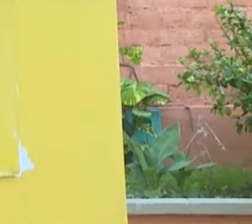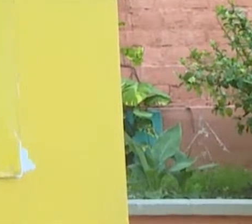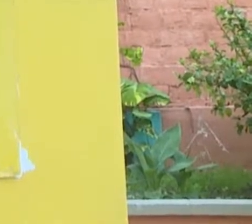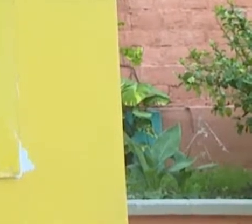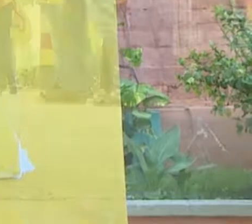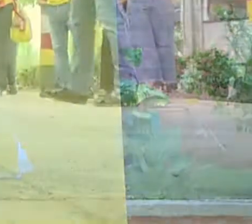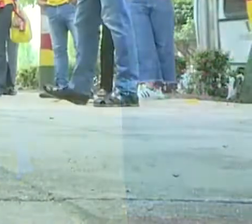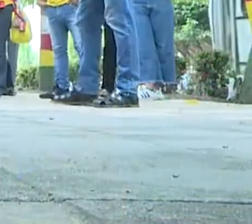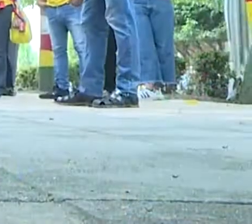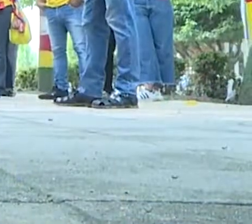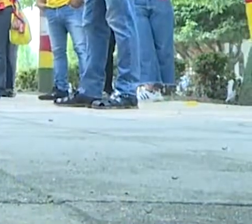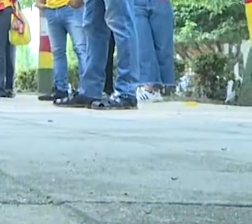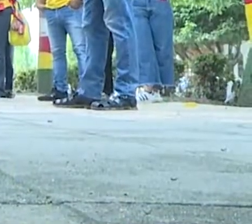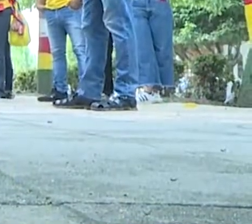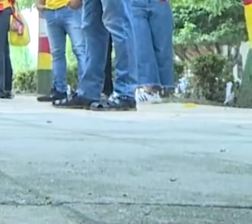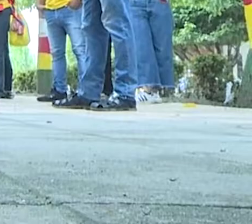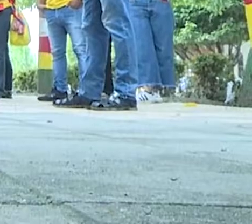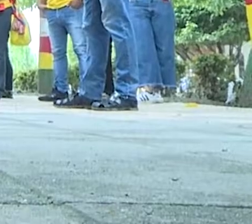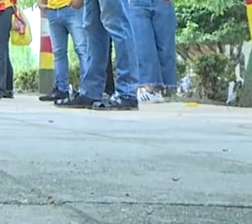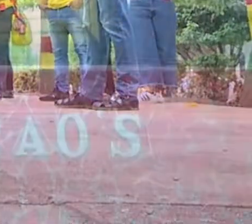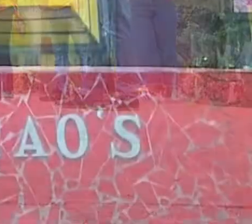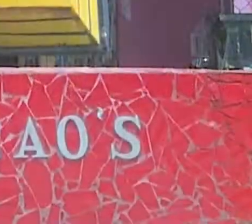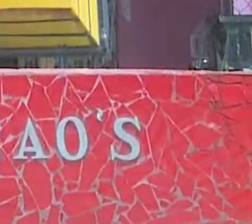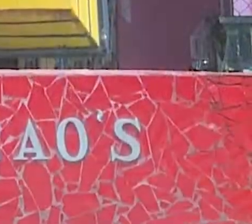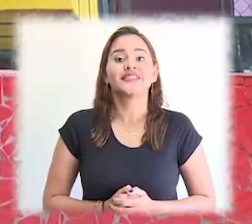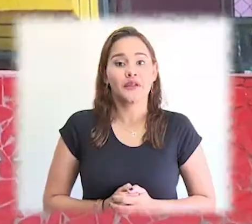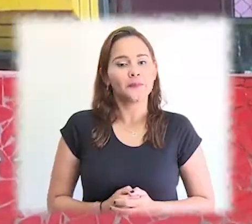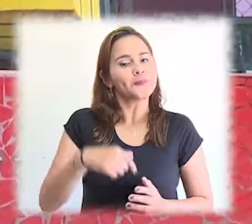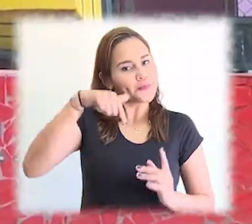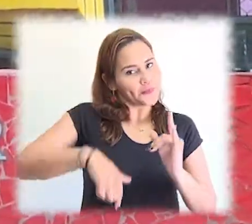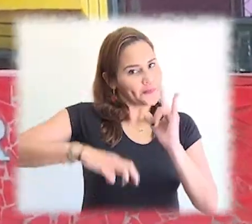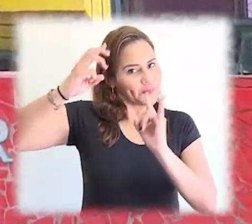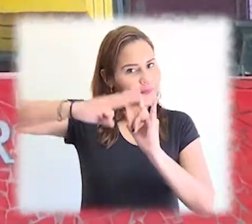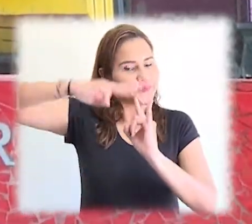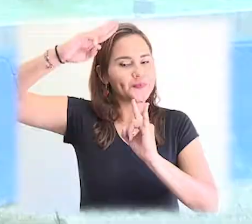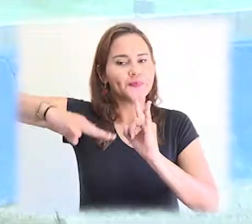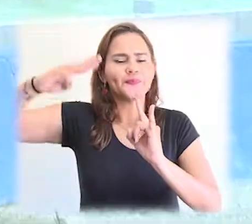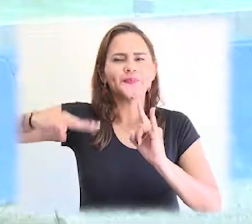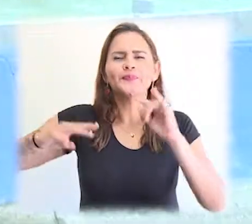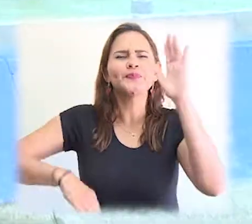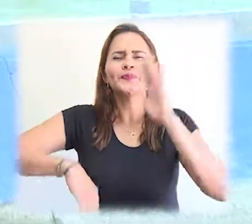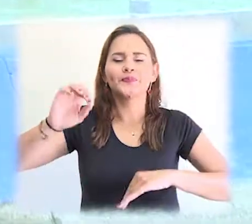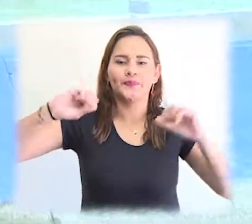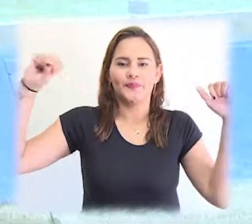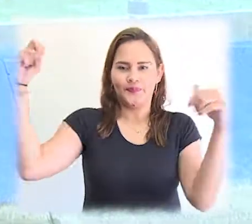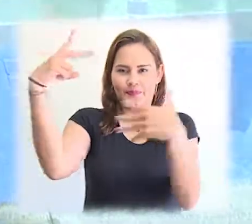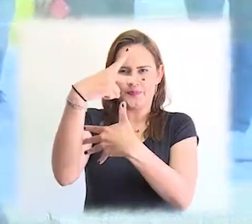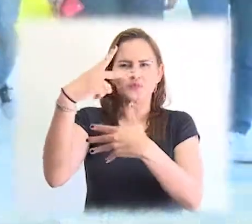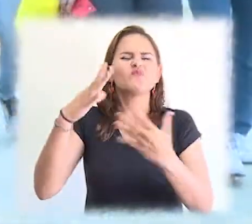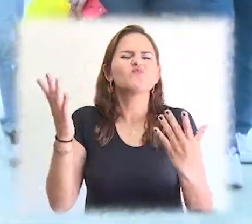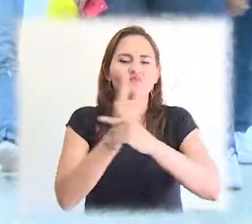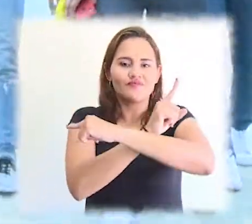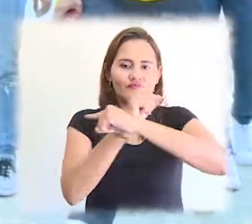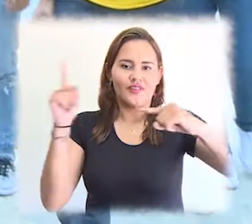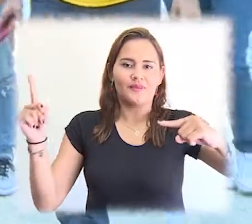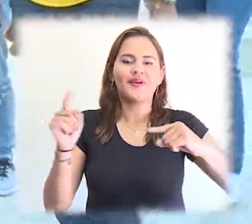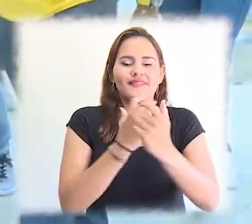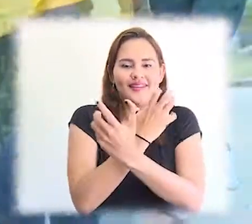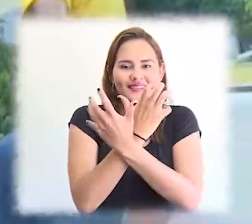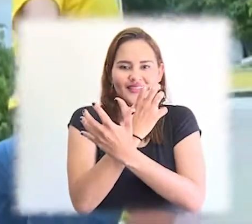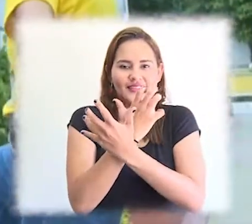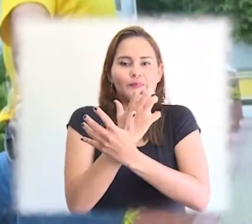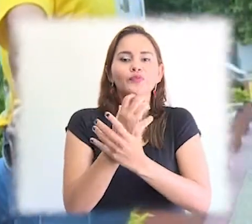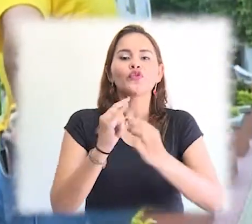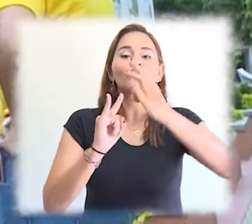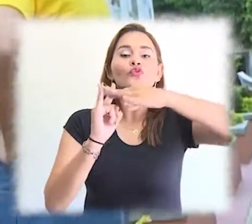Unimagdalena Crea, la ciencia y el arte de innovar, haciendo una inmersión en el mundo del realismo mágico de Gabriel García Márquez a través